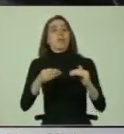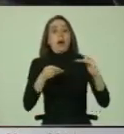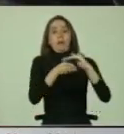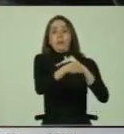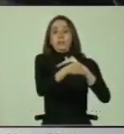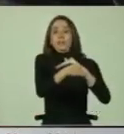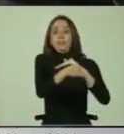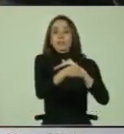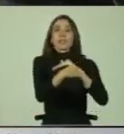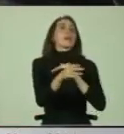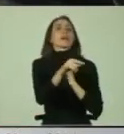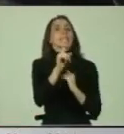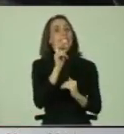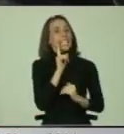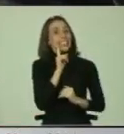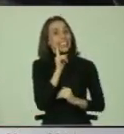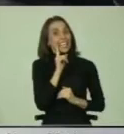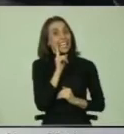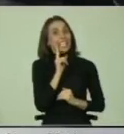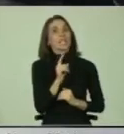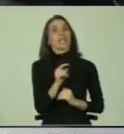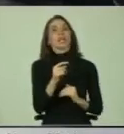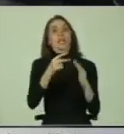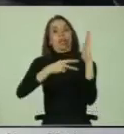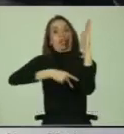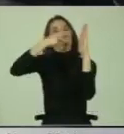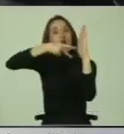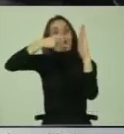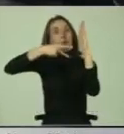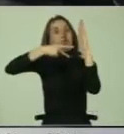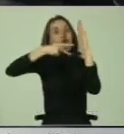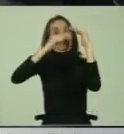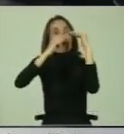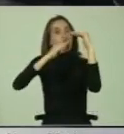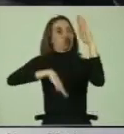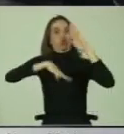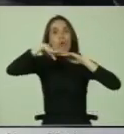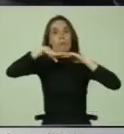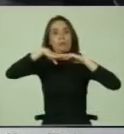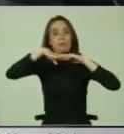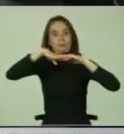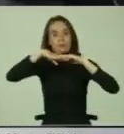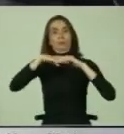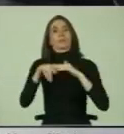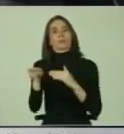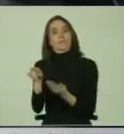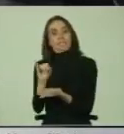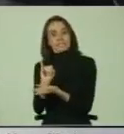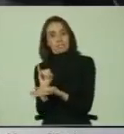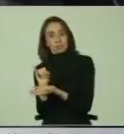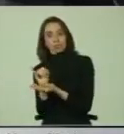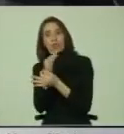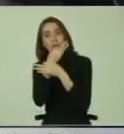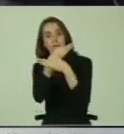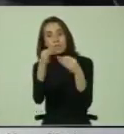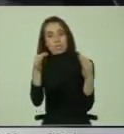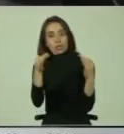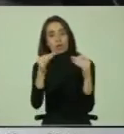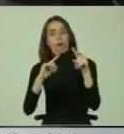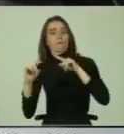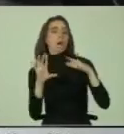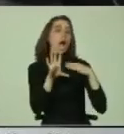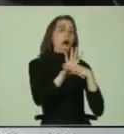hincapié en que estos cuenten idealmente con dos pisos como máximo. Asimismo, la entidad comunicó que se efectuarían las